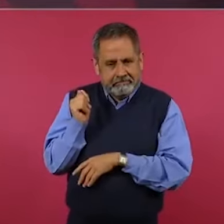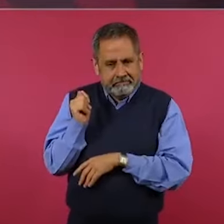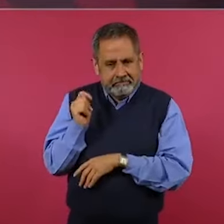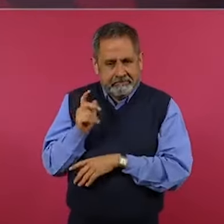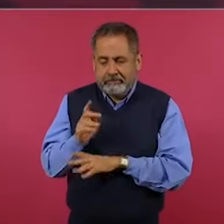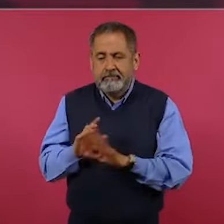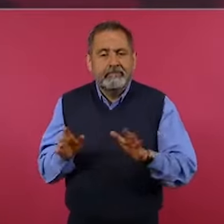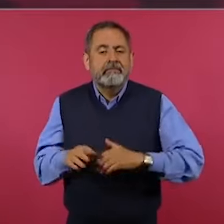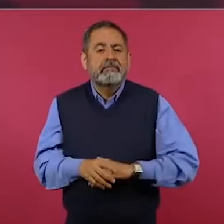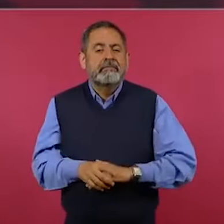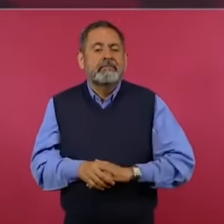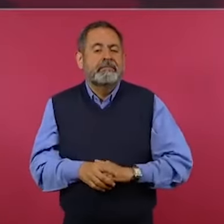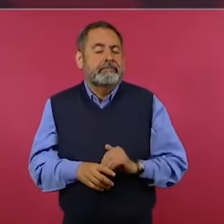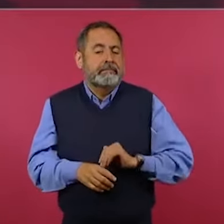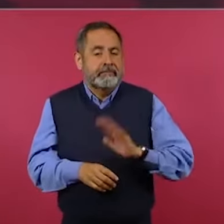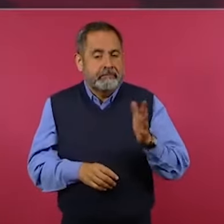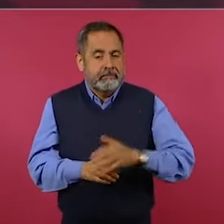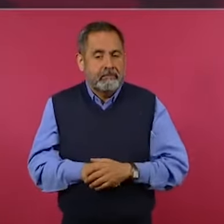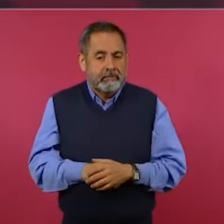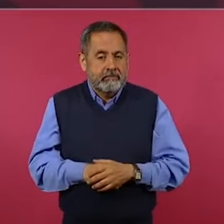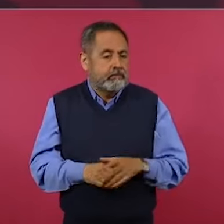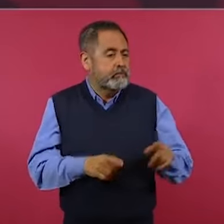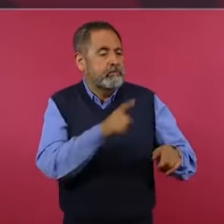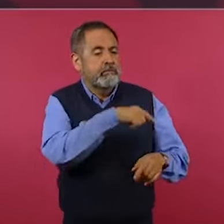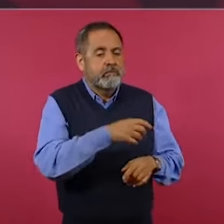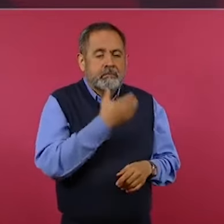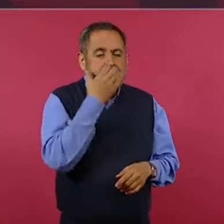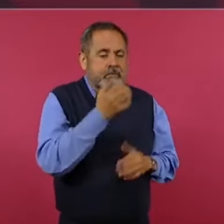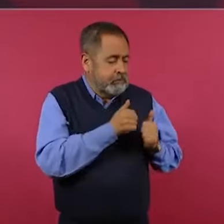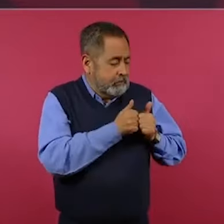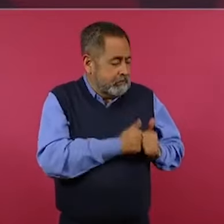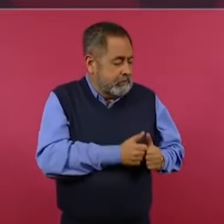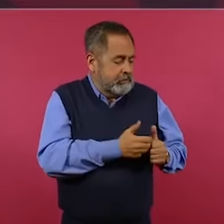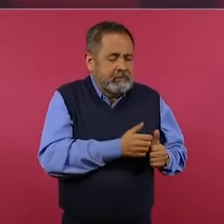Y además, como son muy conservadores,